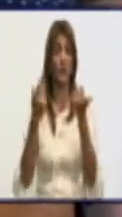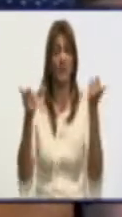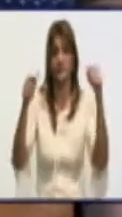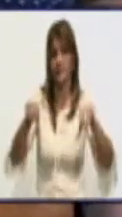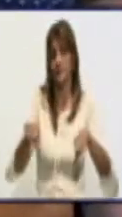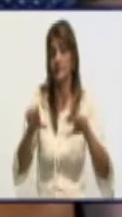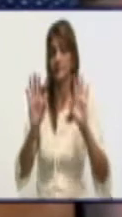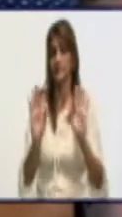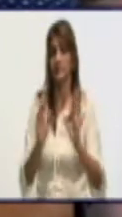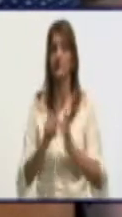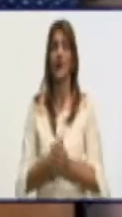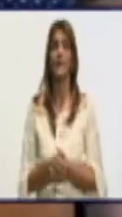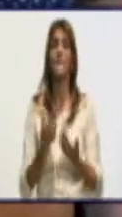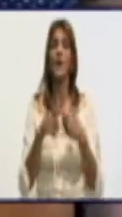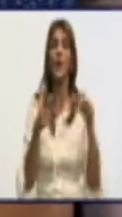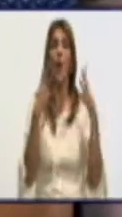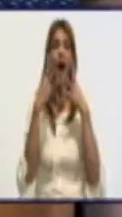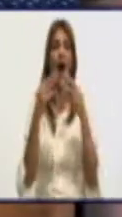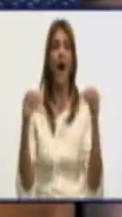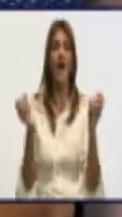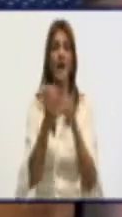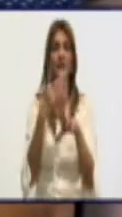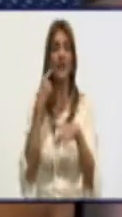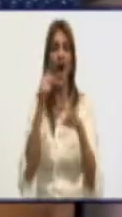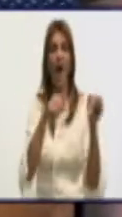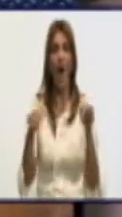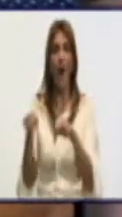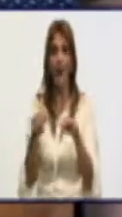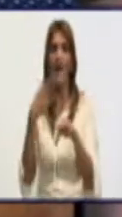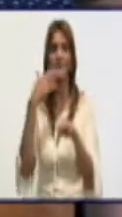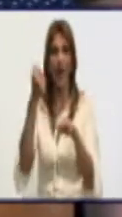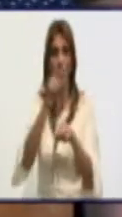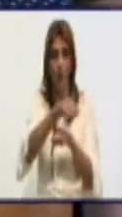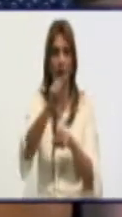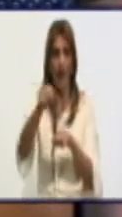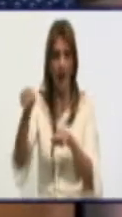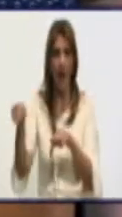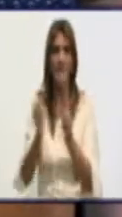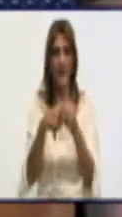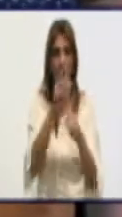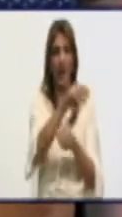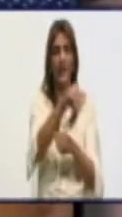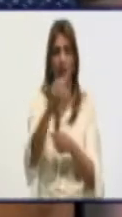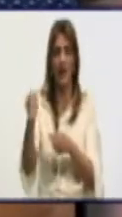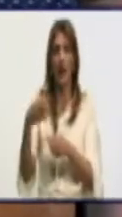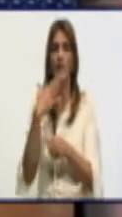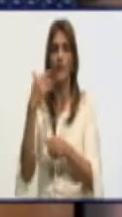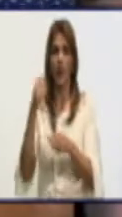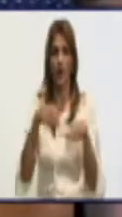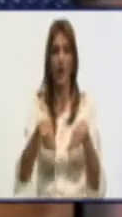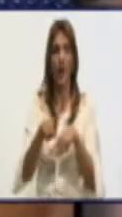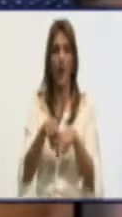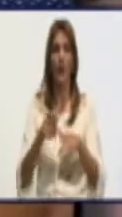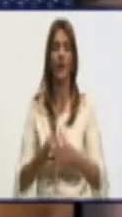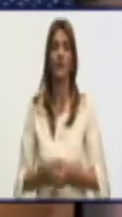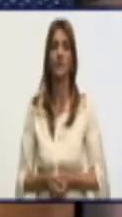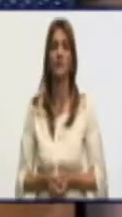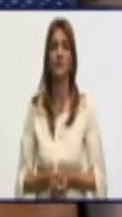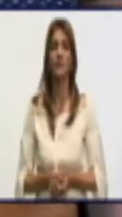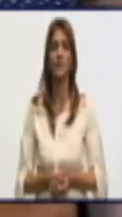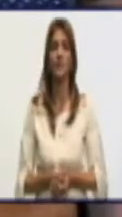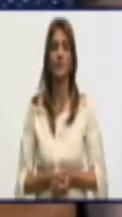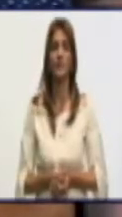establecidos, la harina está bastante aceptable y el pan se desarrolla, tiene mayor gluten. Lo otro está en el equipamiento que tenemos nosotros, las unidades productivas,